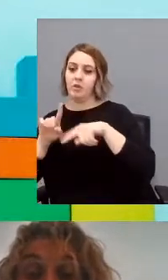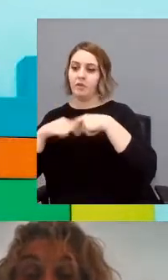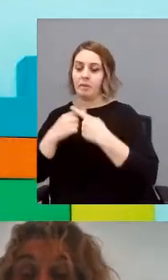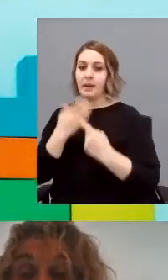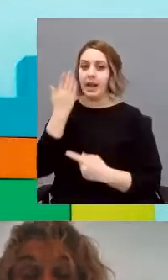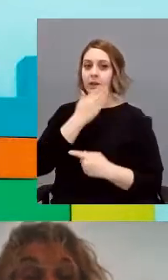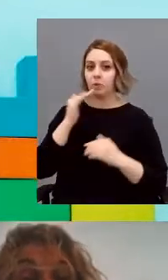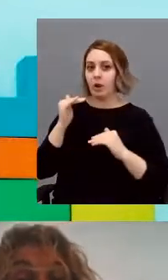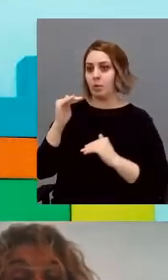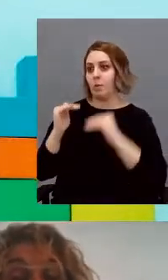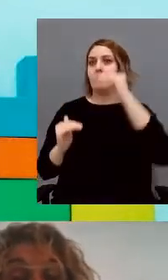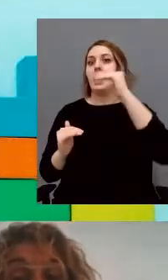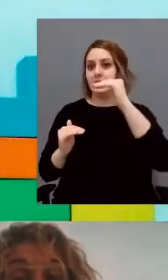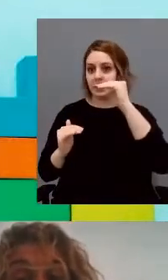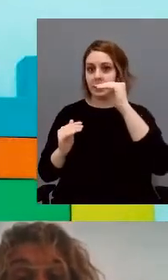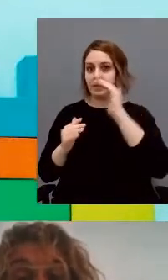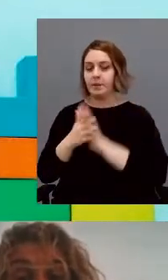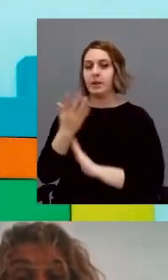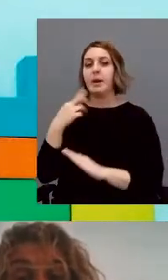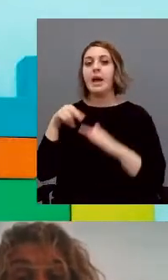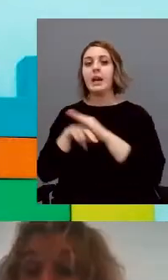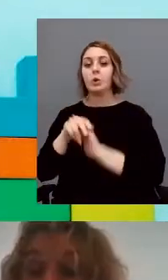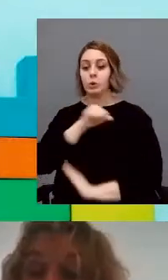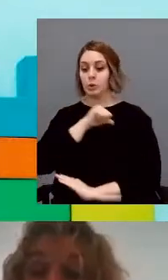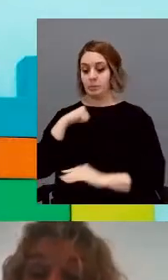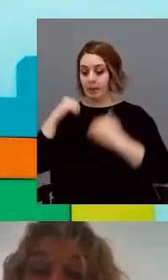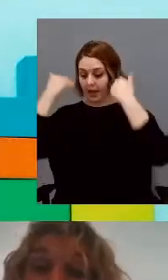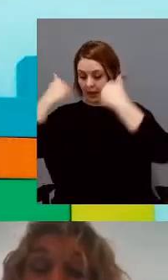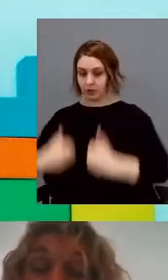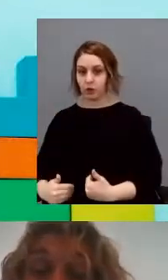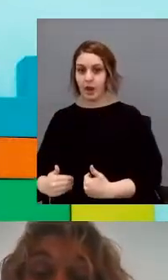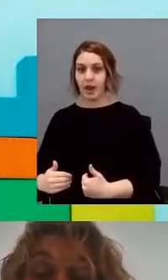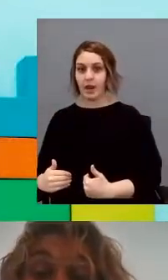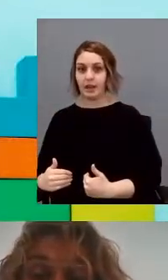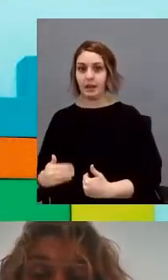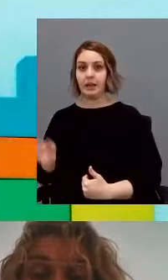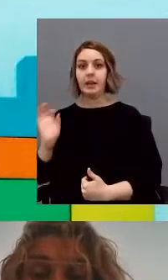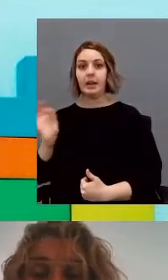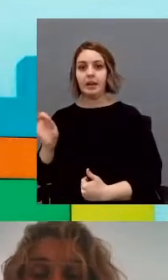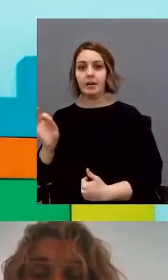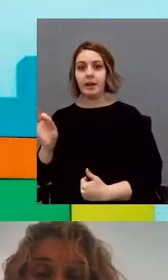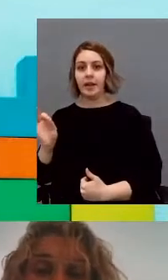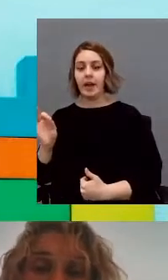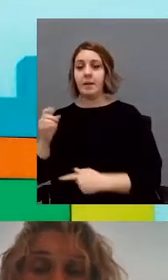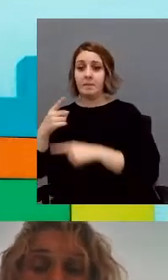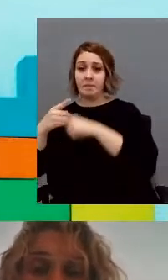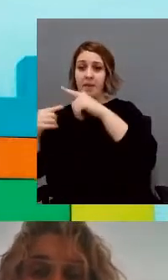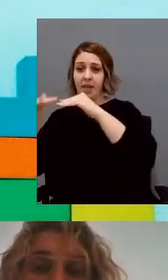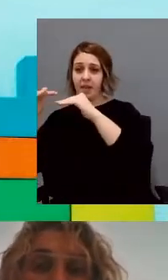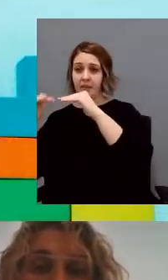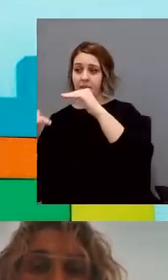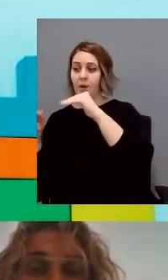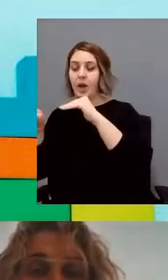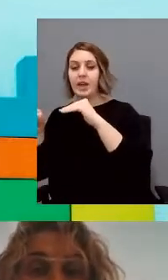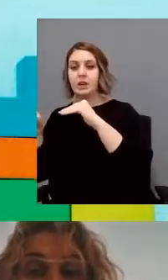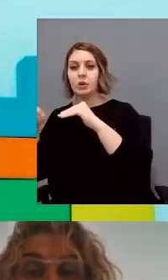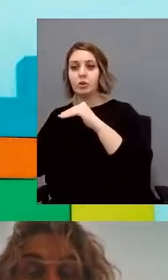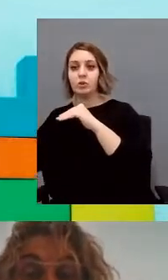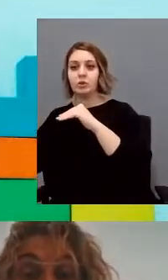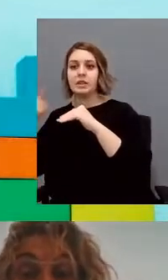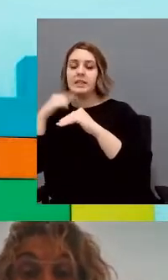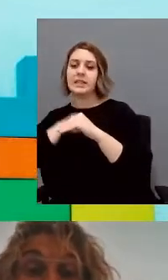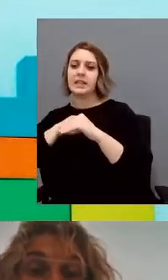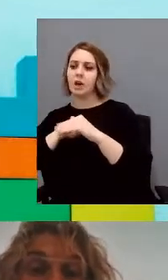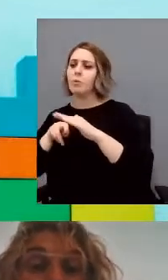o en la escuela. En cambio, en cuanto a los recursos personales, también están por debajo de la media, ellos perciben que tienen más